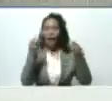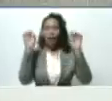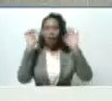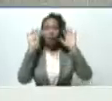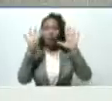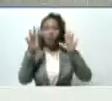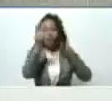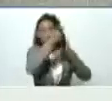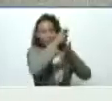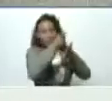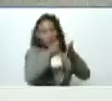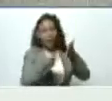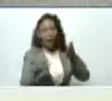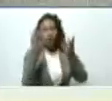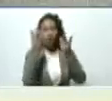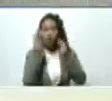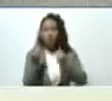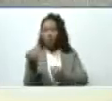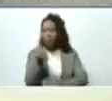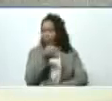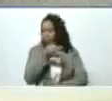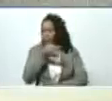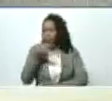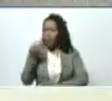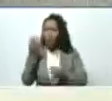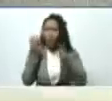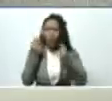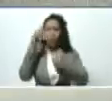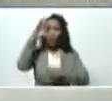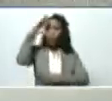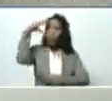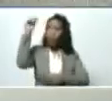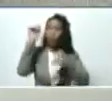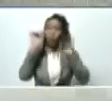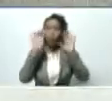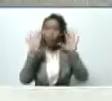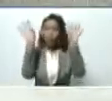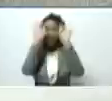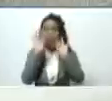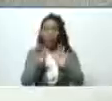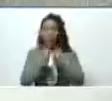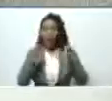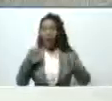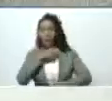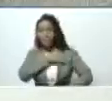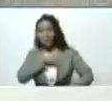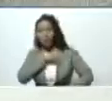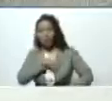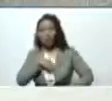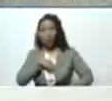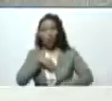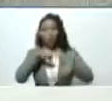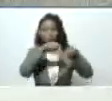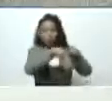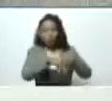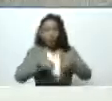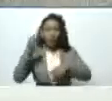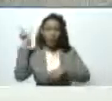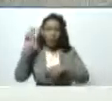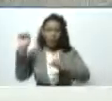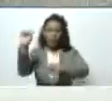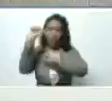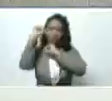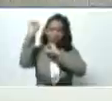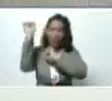vértices número maravilloso el número de Dios nueve vértices de la gran misión agrovenezuela victoriosos